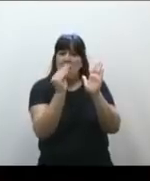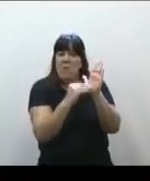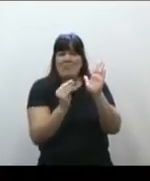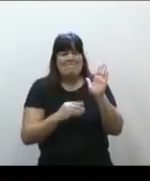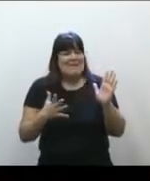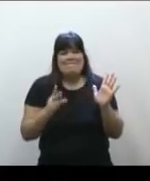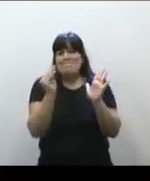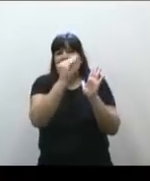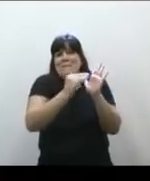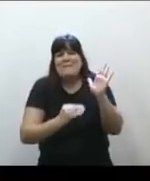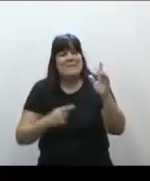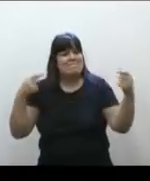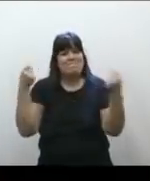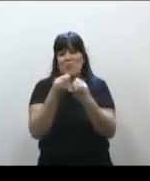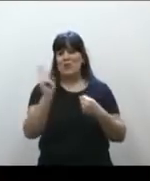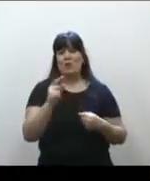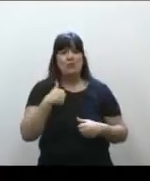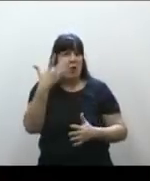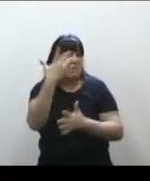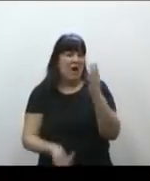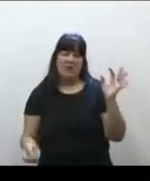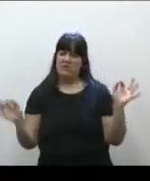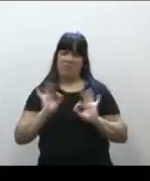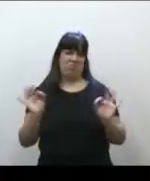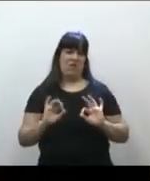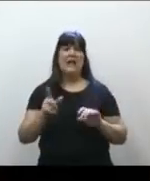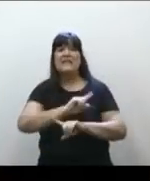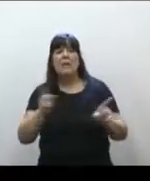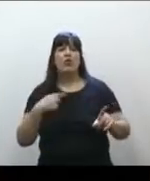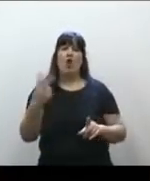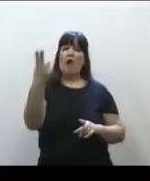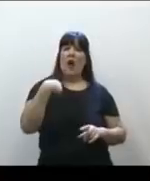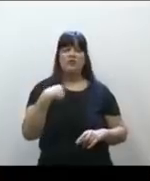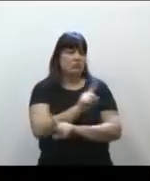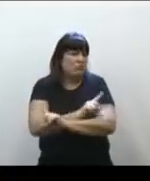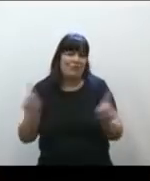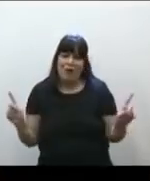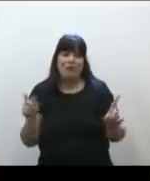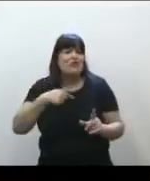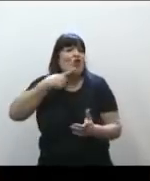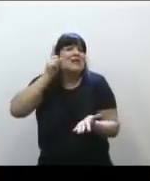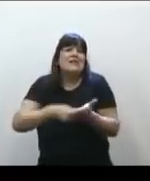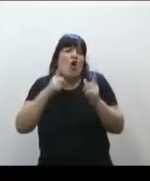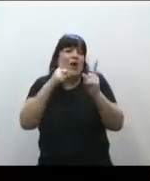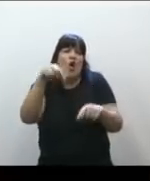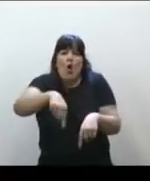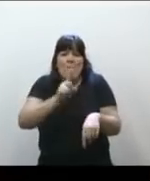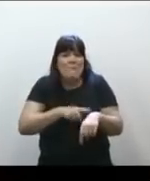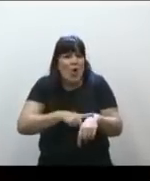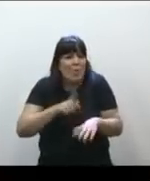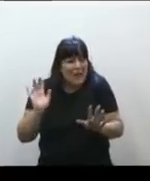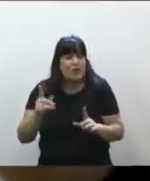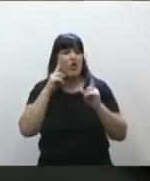No me estoy equivocando, tampoco estoy acertando, estoy decidiendo lo que yo creo en este momento, que en